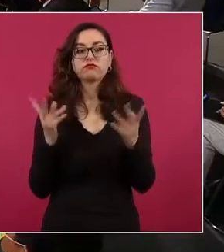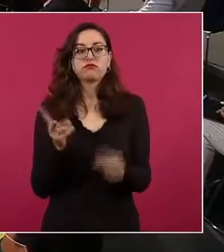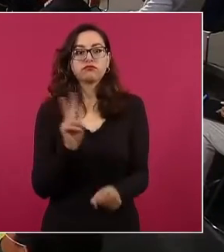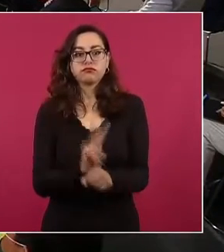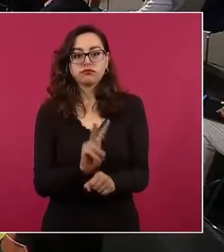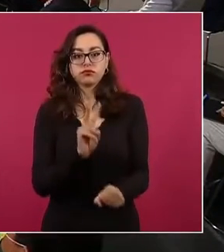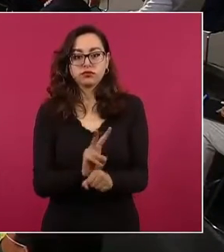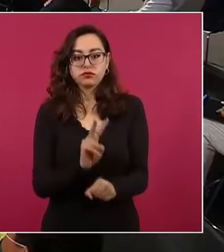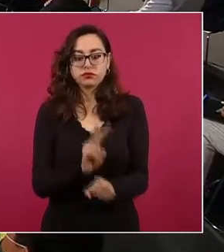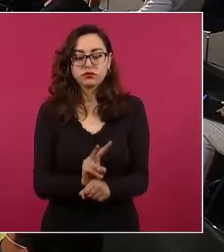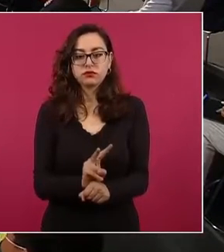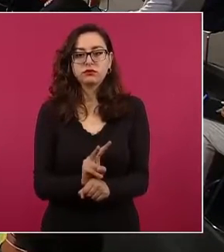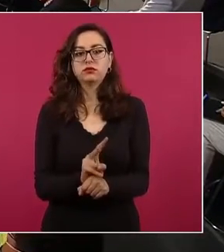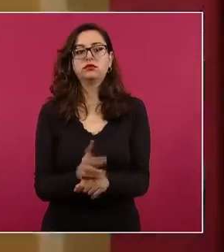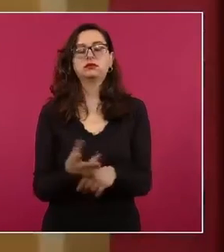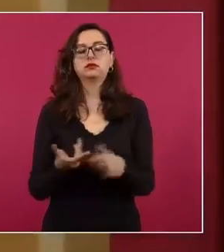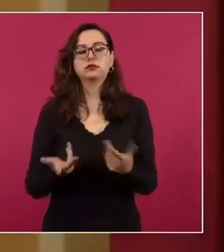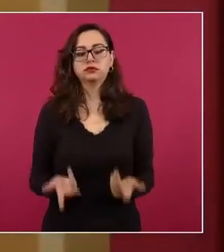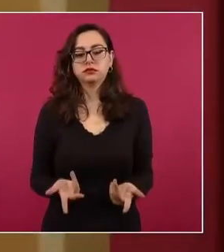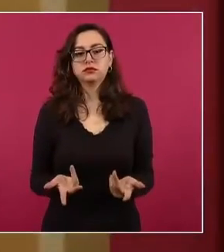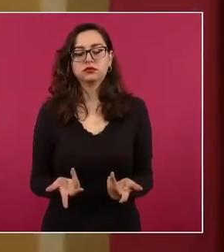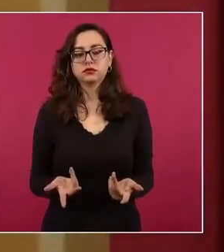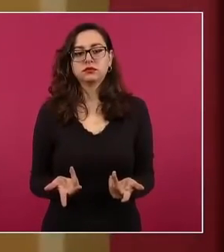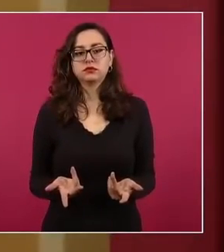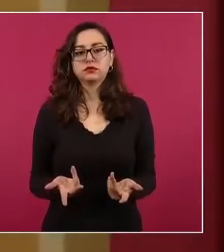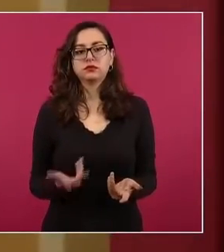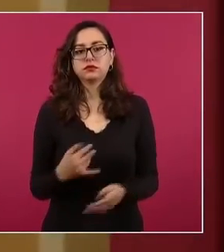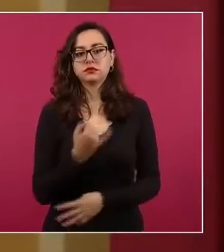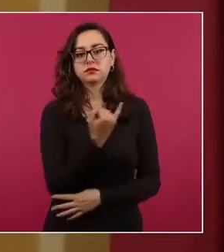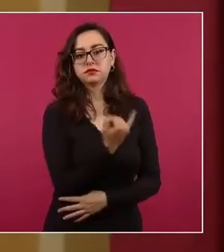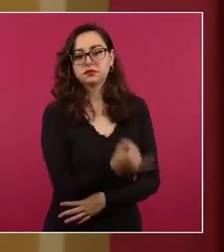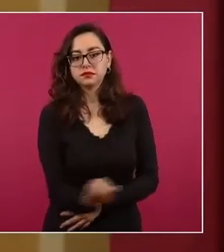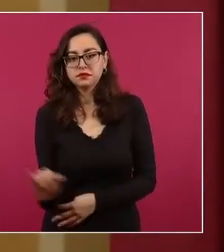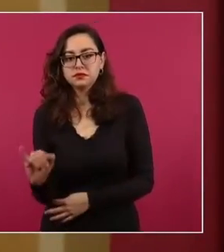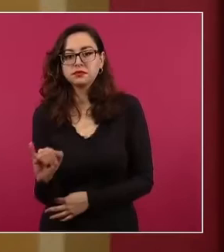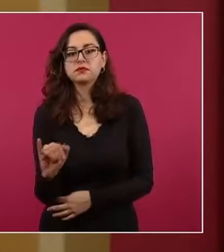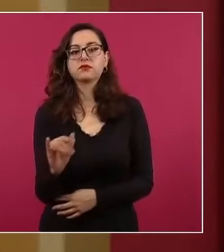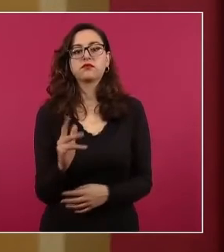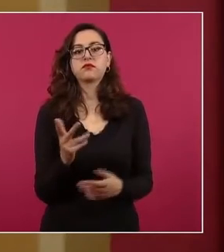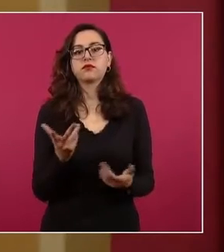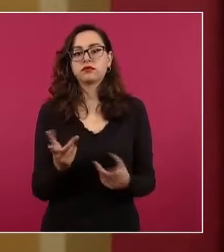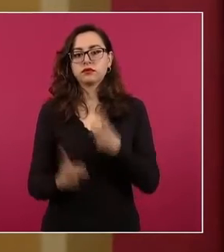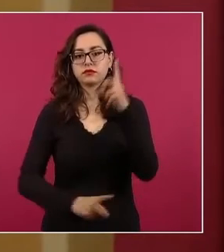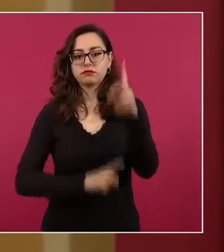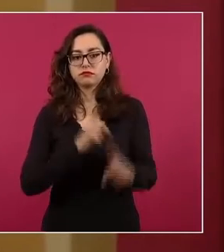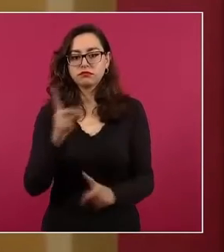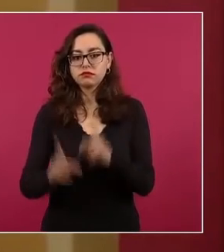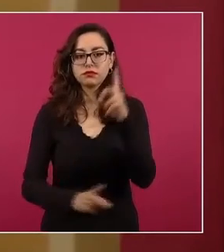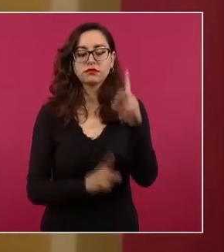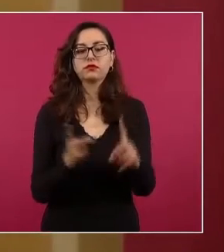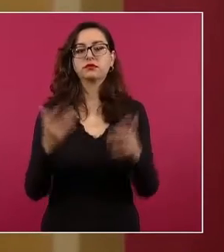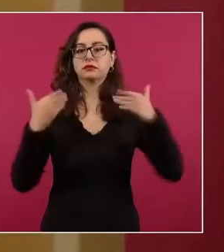incluso jardines, espacios deportivos.